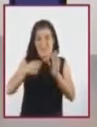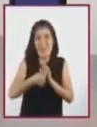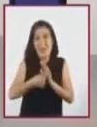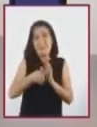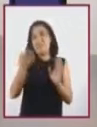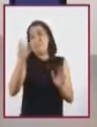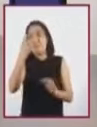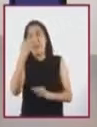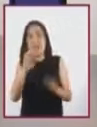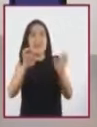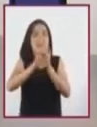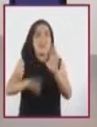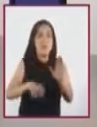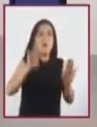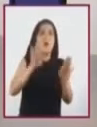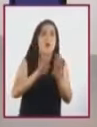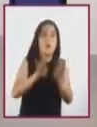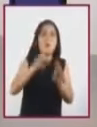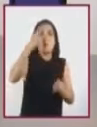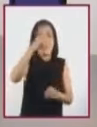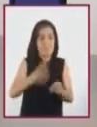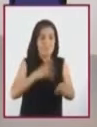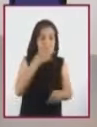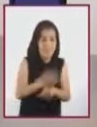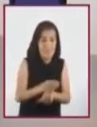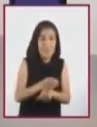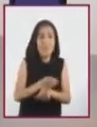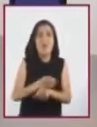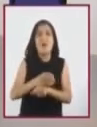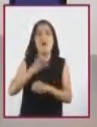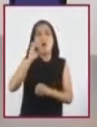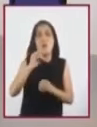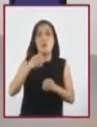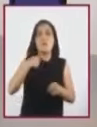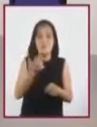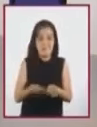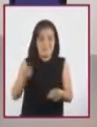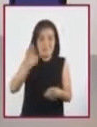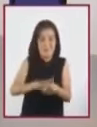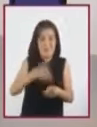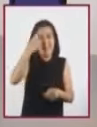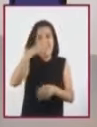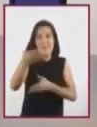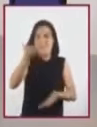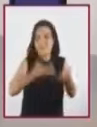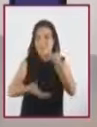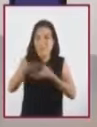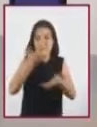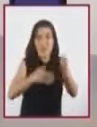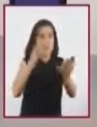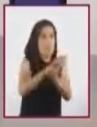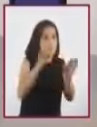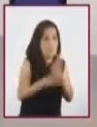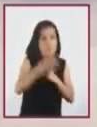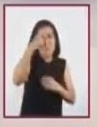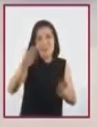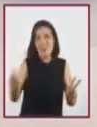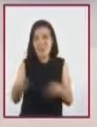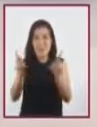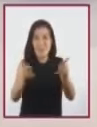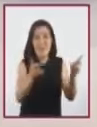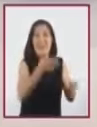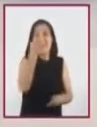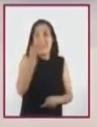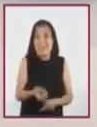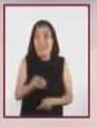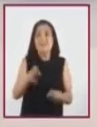o bien, la gestión e integración de procesos de administración y comercialización de los productos. En